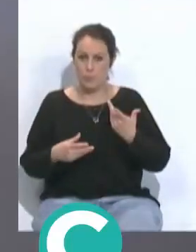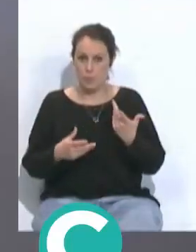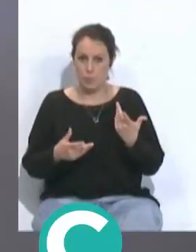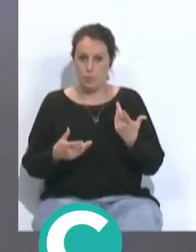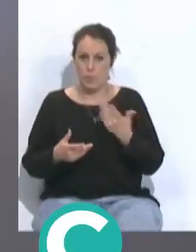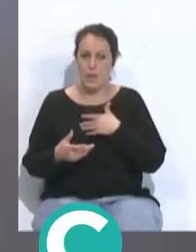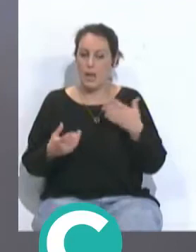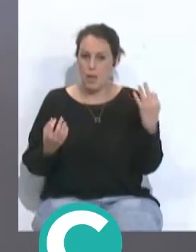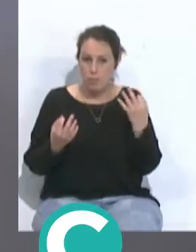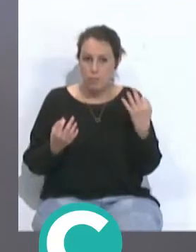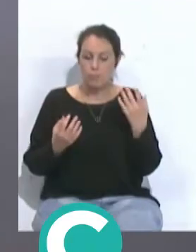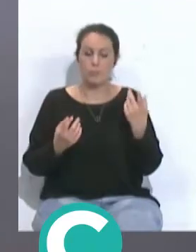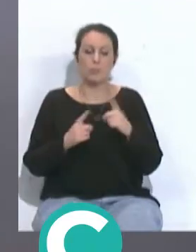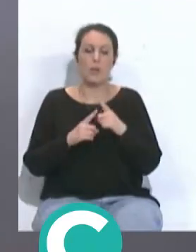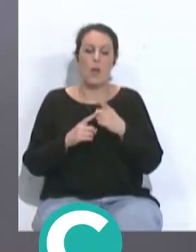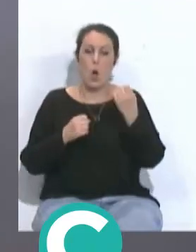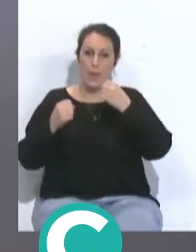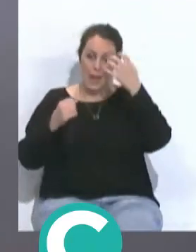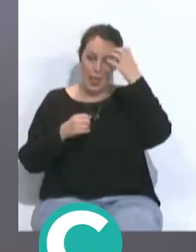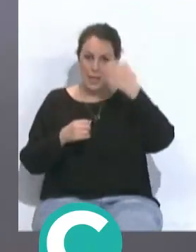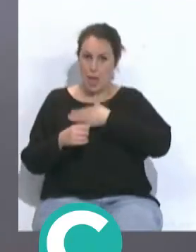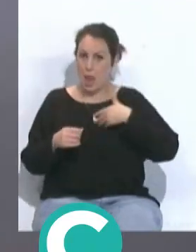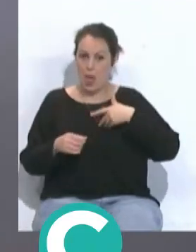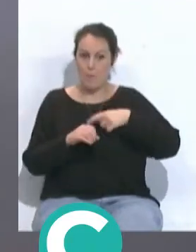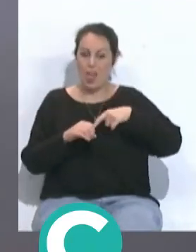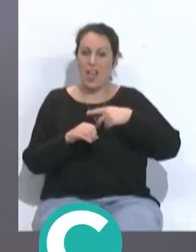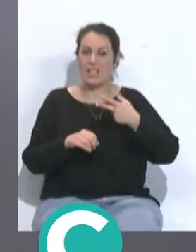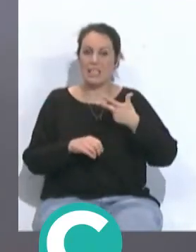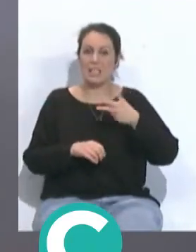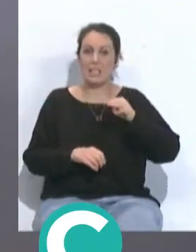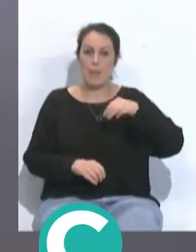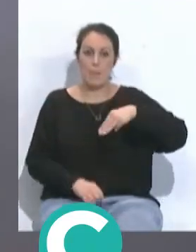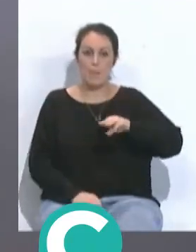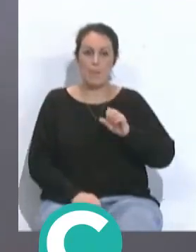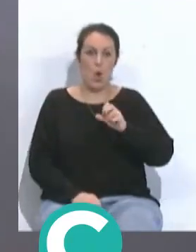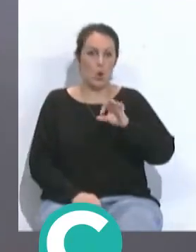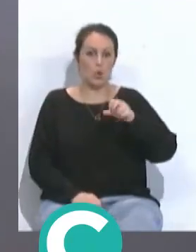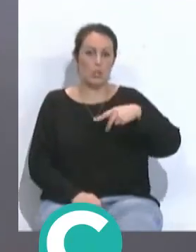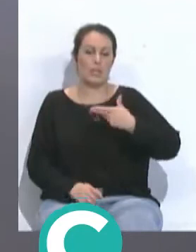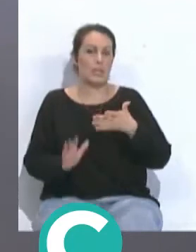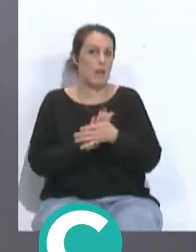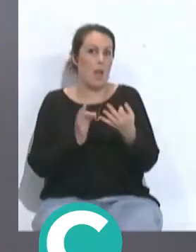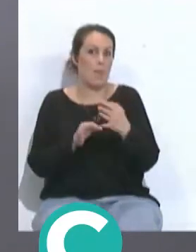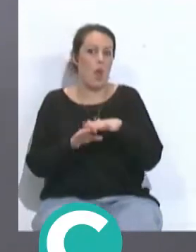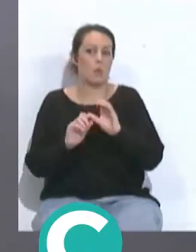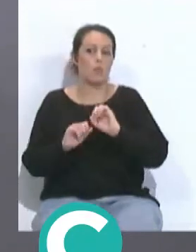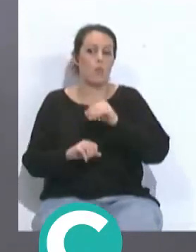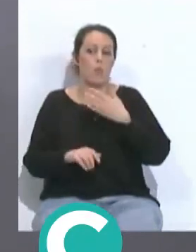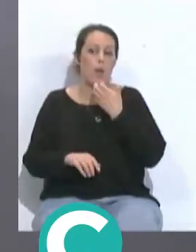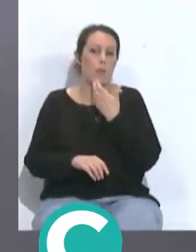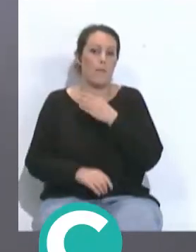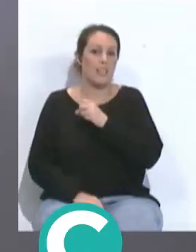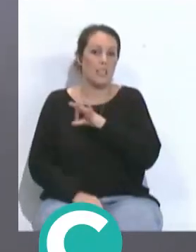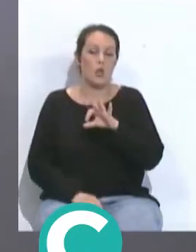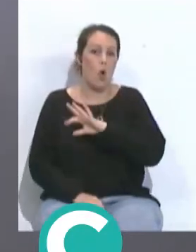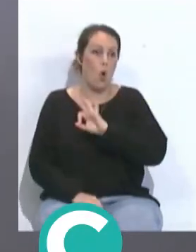jugando se está hablando mucho de Copa del Rey se está jugando una plaza en Champions con lo que significa eso para un club como el Betis como cualquiera de jugar a Champions por